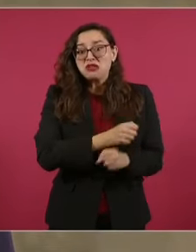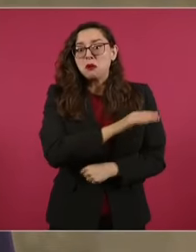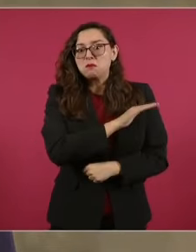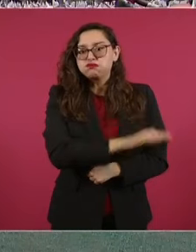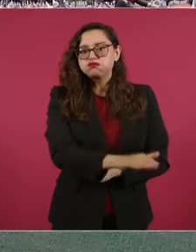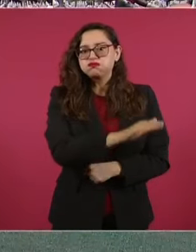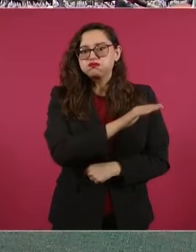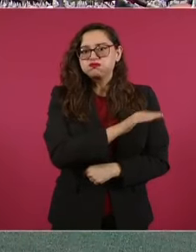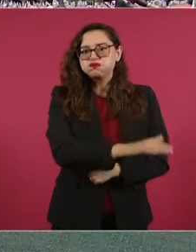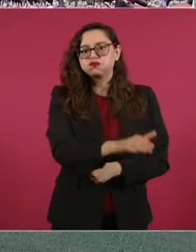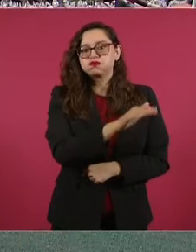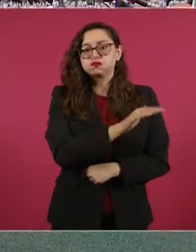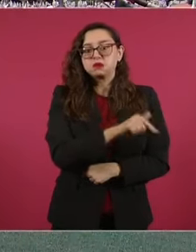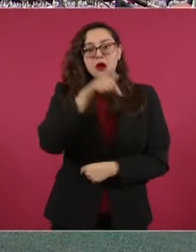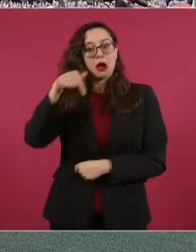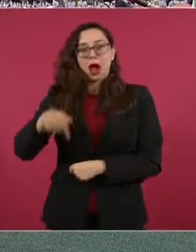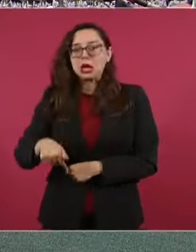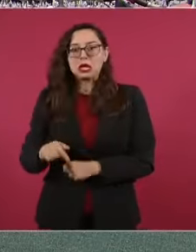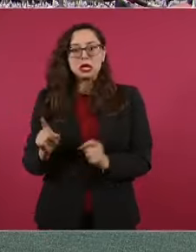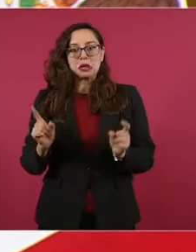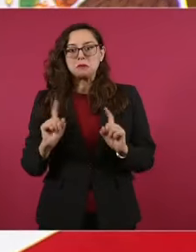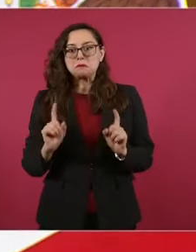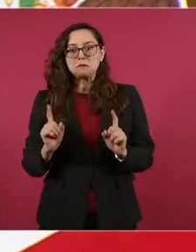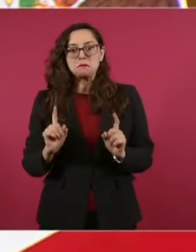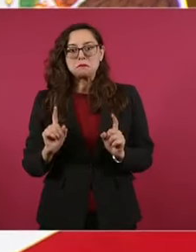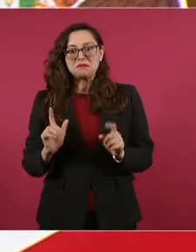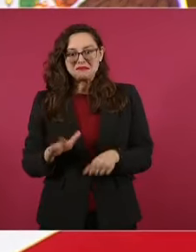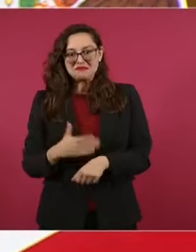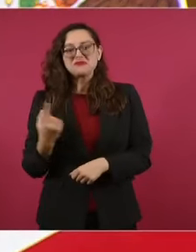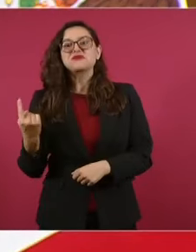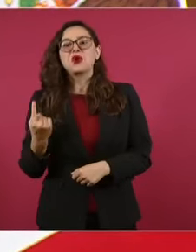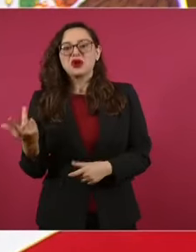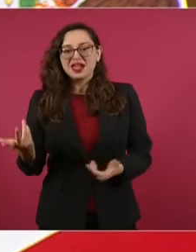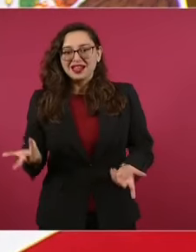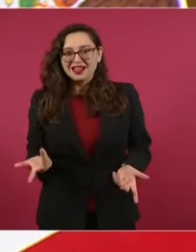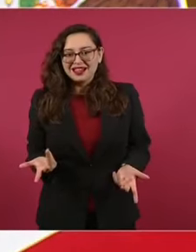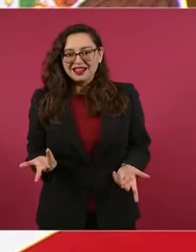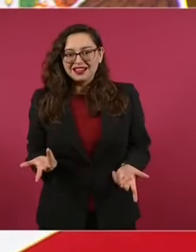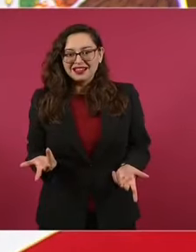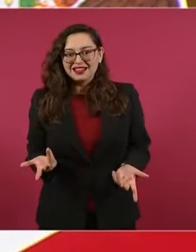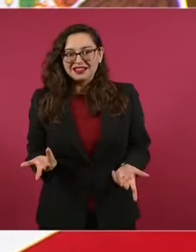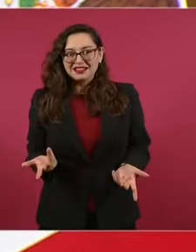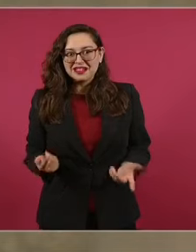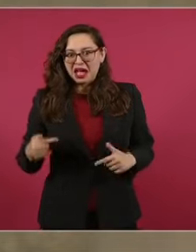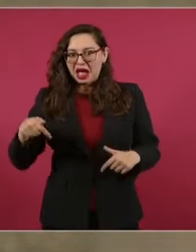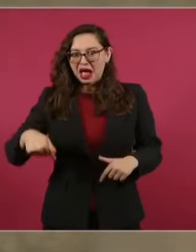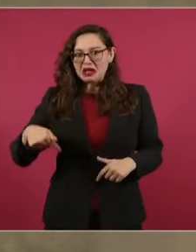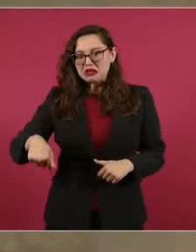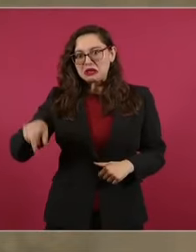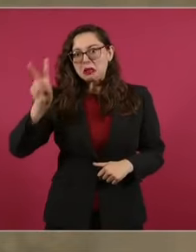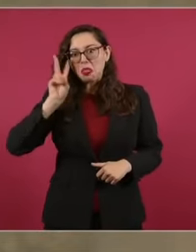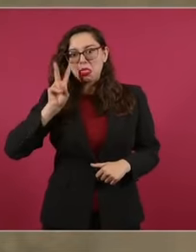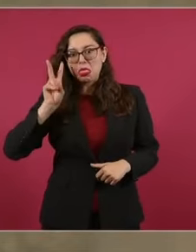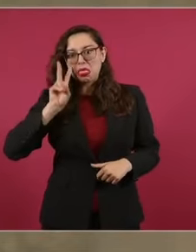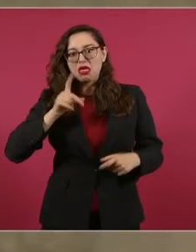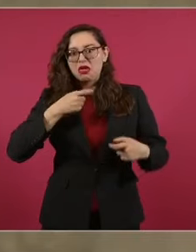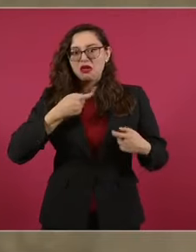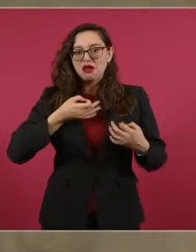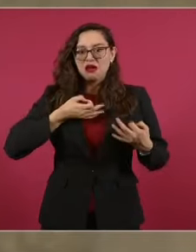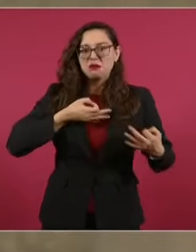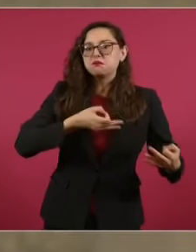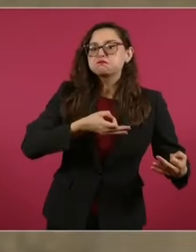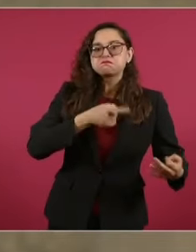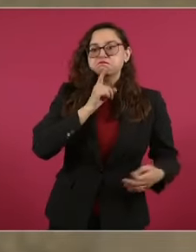nosotros no tenemos esa adicción, ¿y por qué no tenemos esa